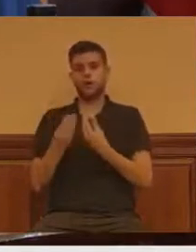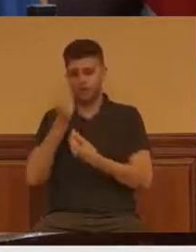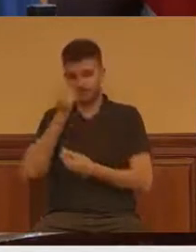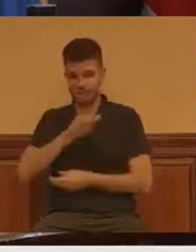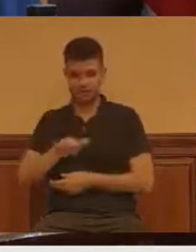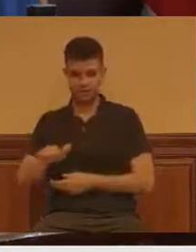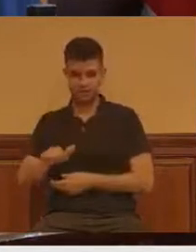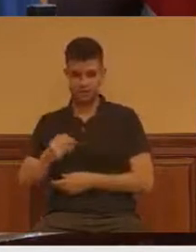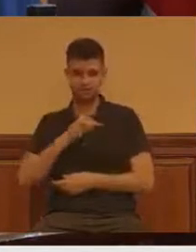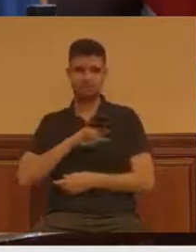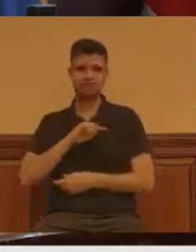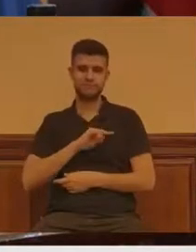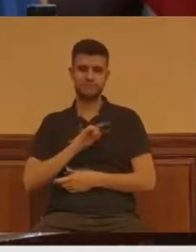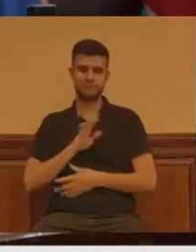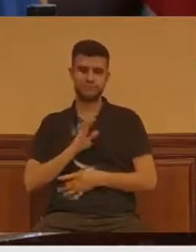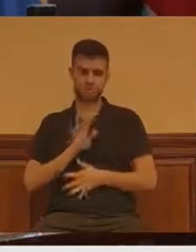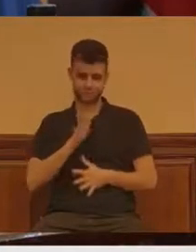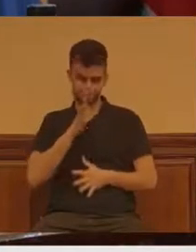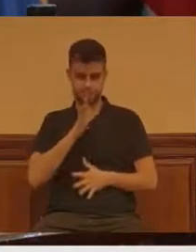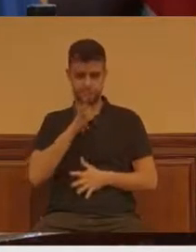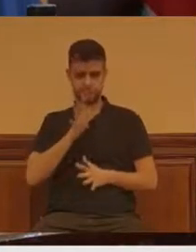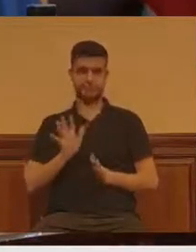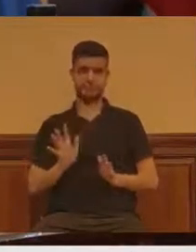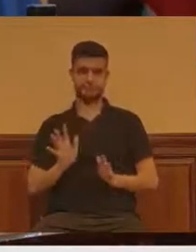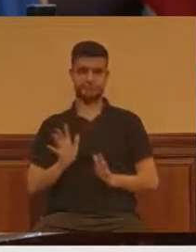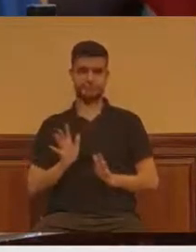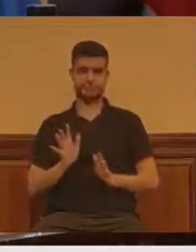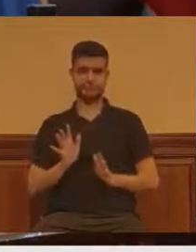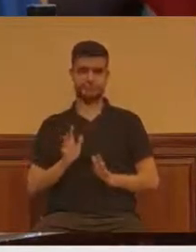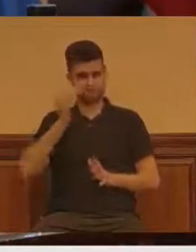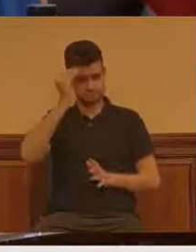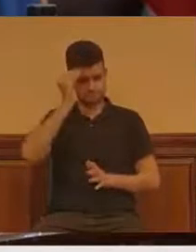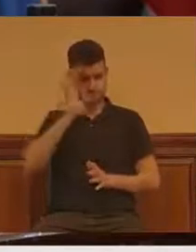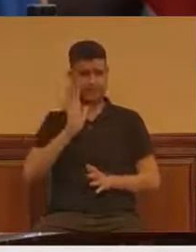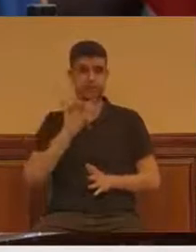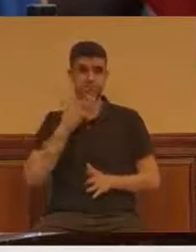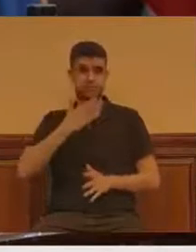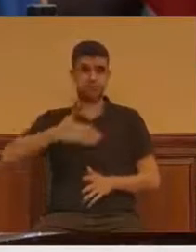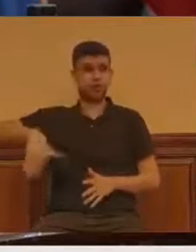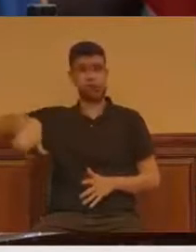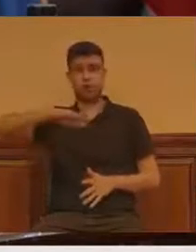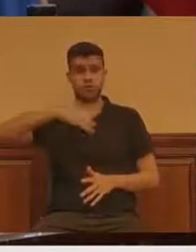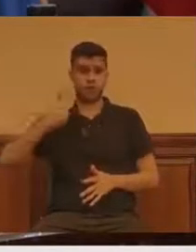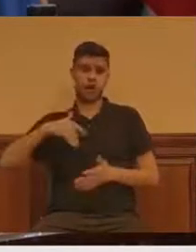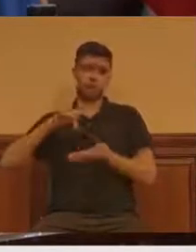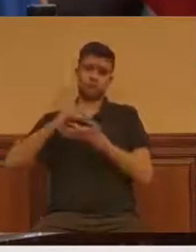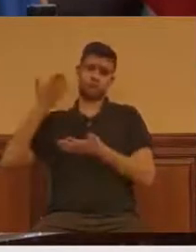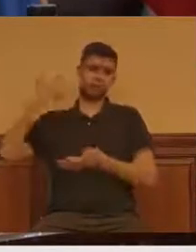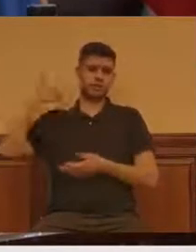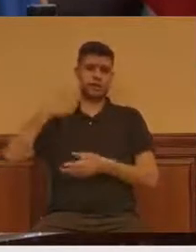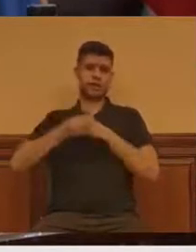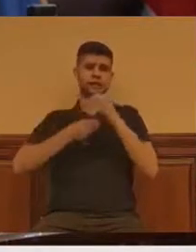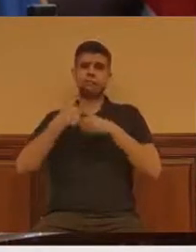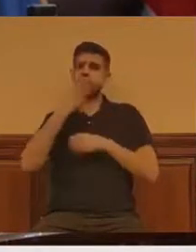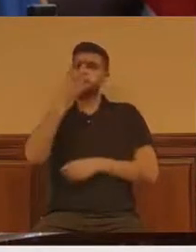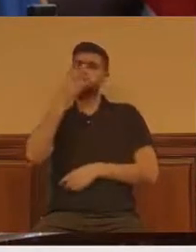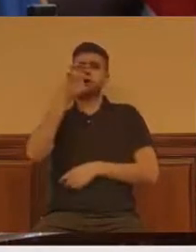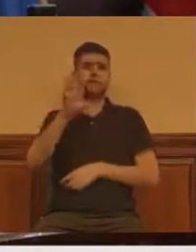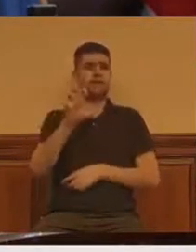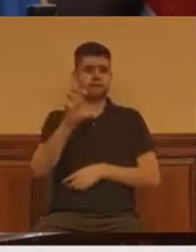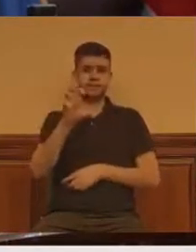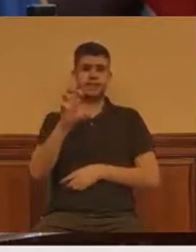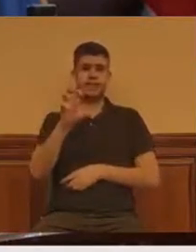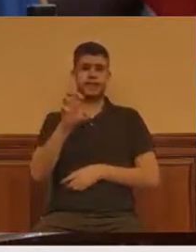Piensen que si todos en algún momento hemos protestado y se nos ha hecho eterno el